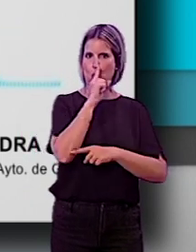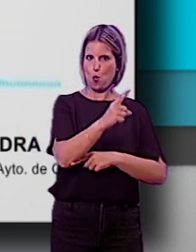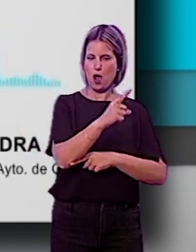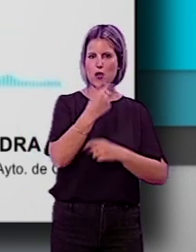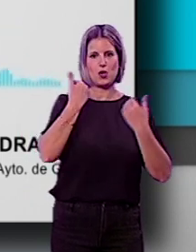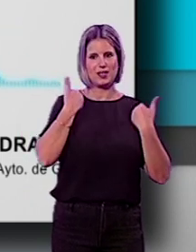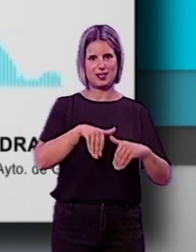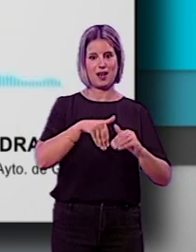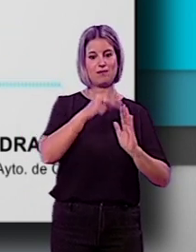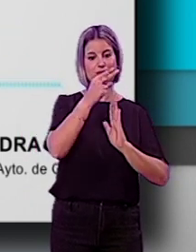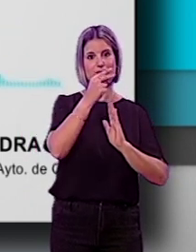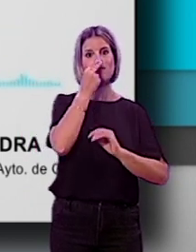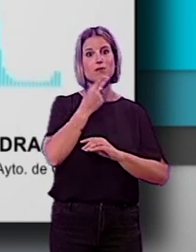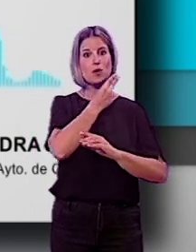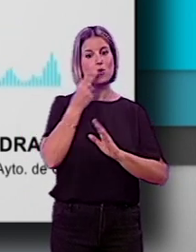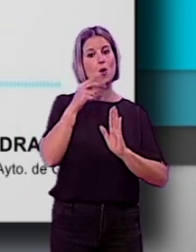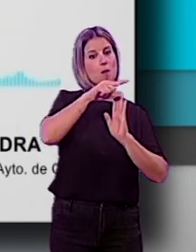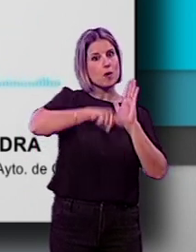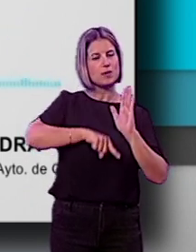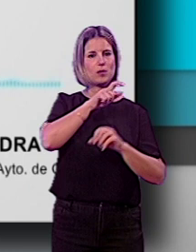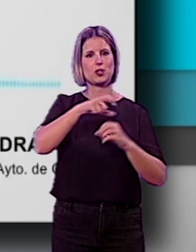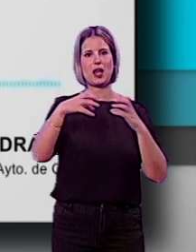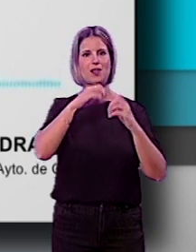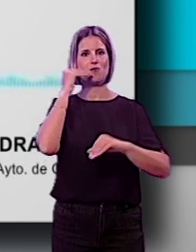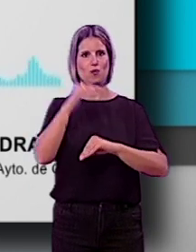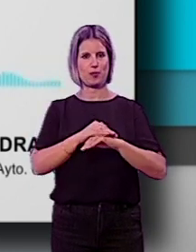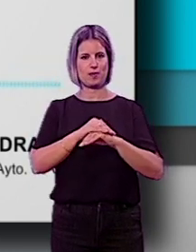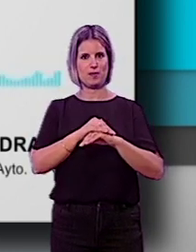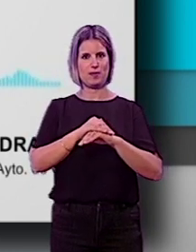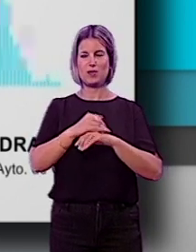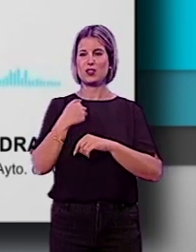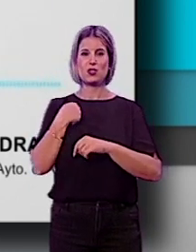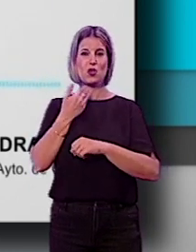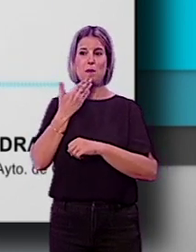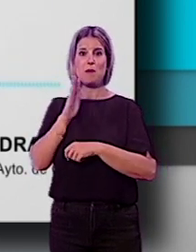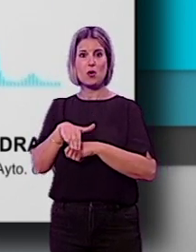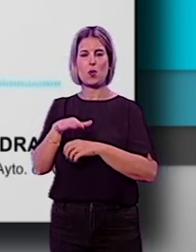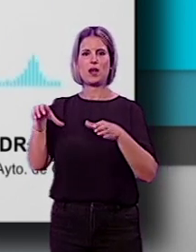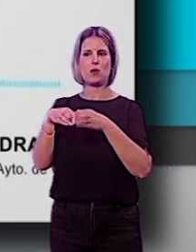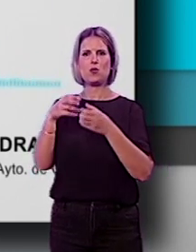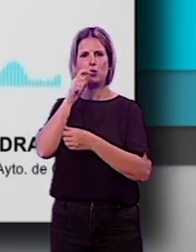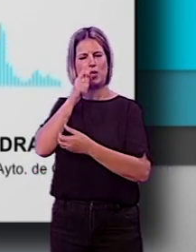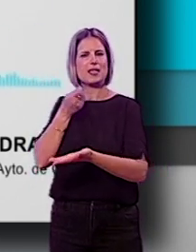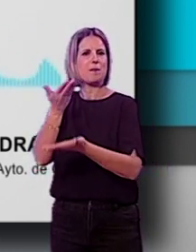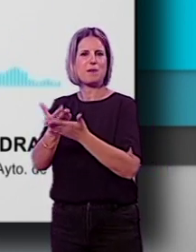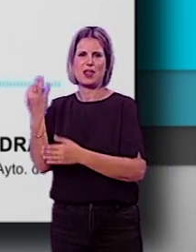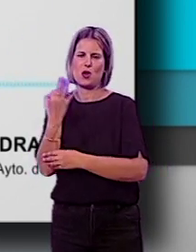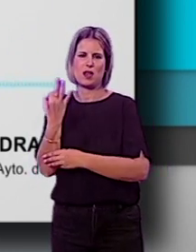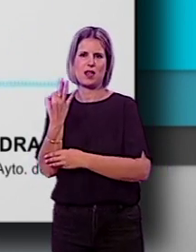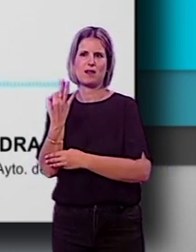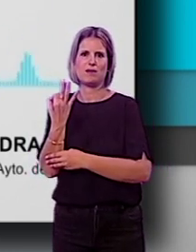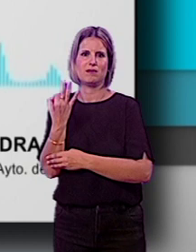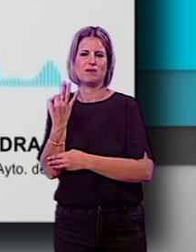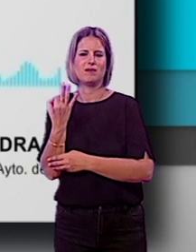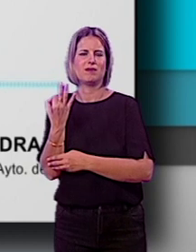cumpliendo con el compromiso que teníamos con los granadinos. Y yo lo que le reclamo al señor Cuenca y al Partido Socialista es que se unan